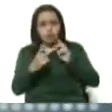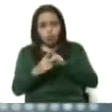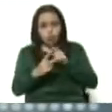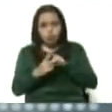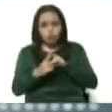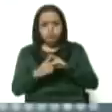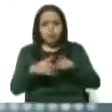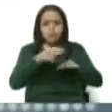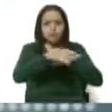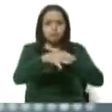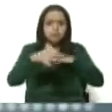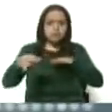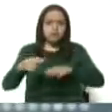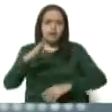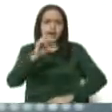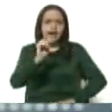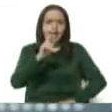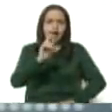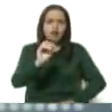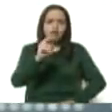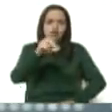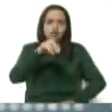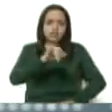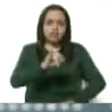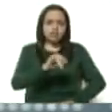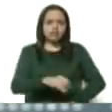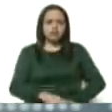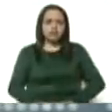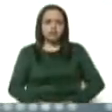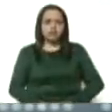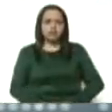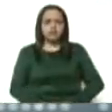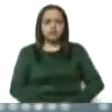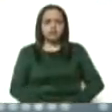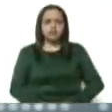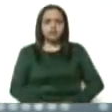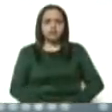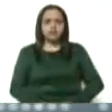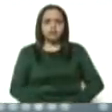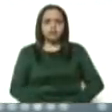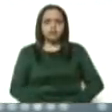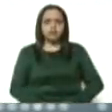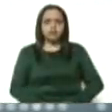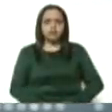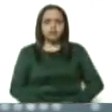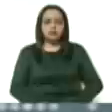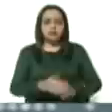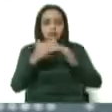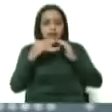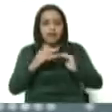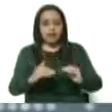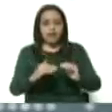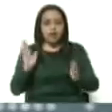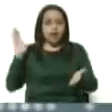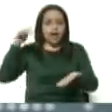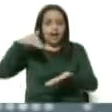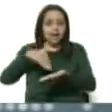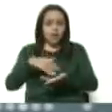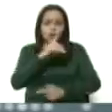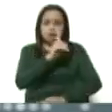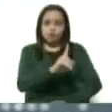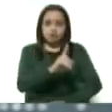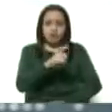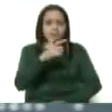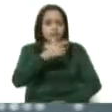municipio Caroní, en San Félix. En el caso del estado de Aragua, debemos reportar un paciente